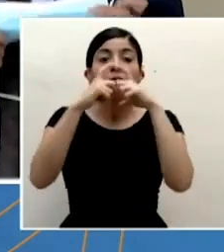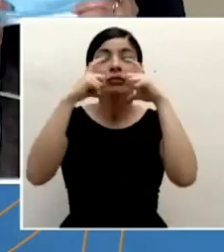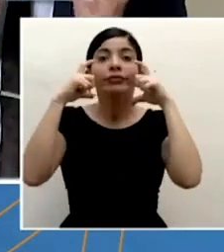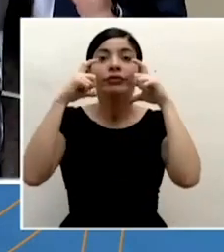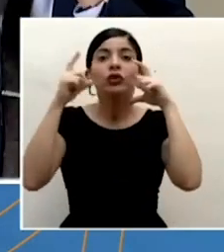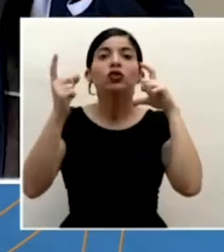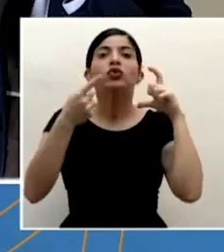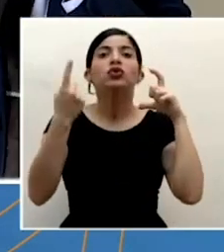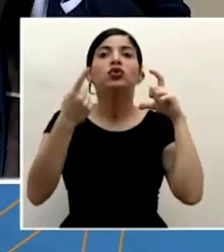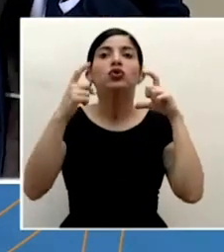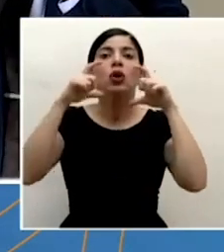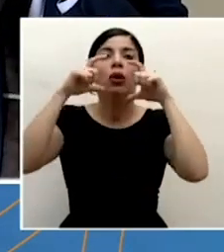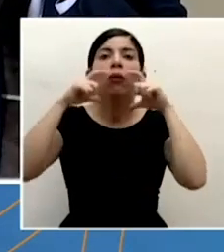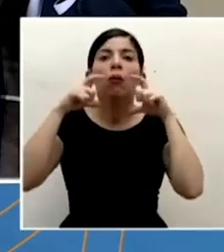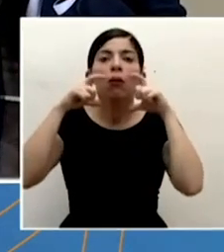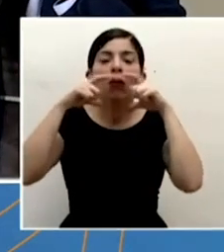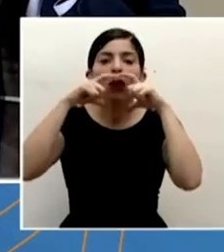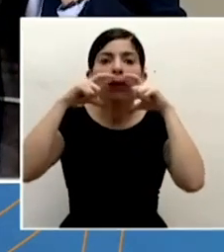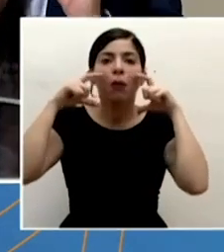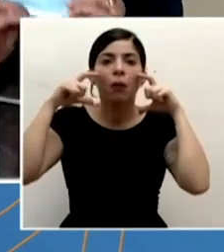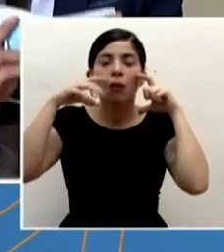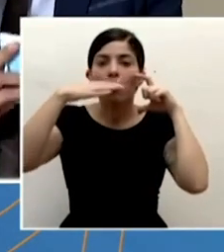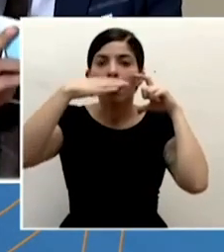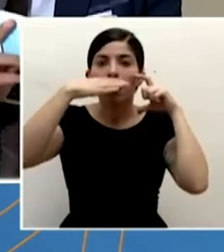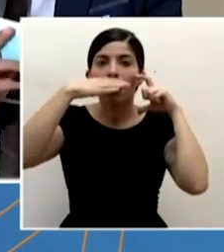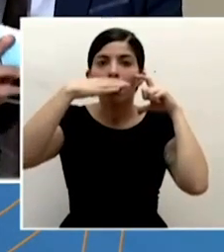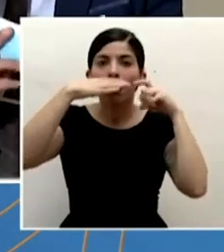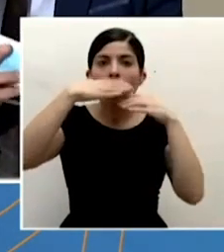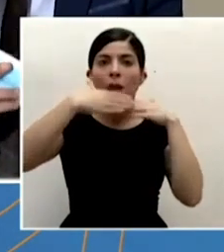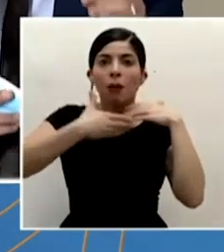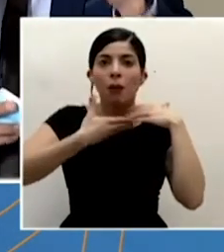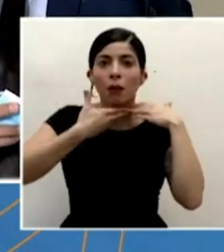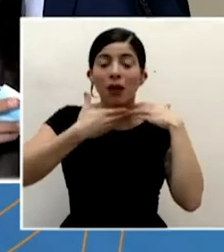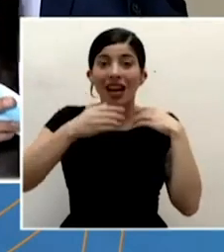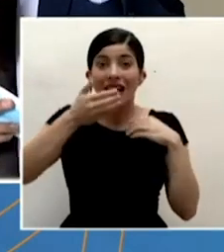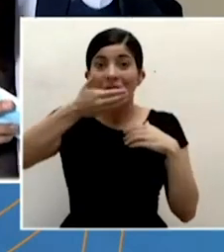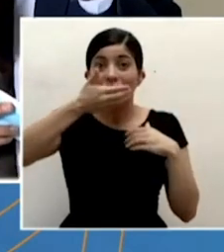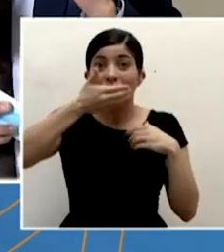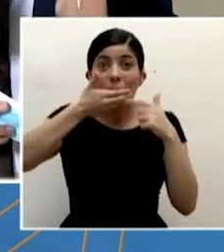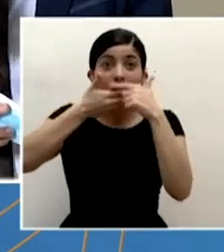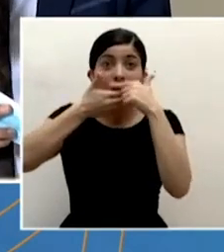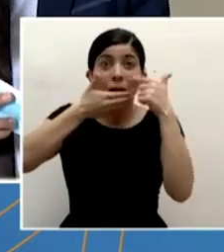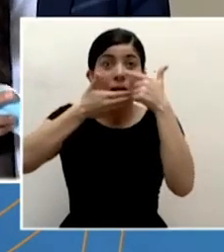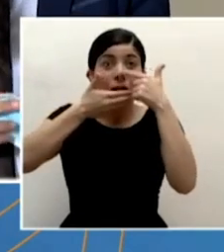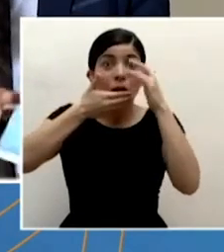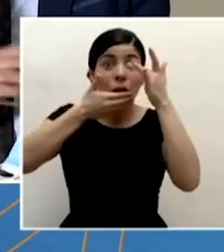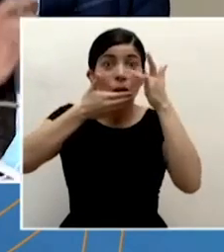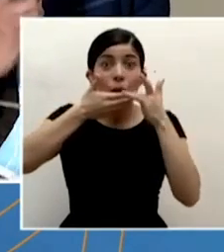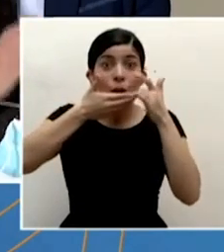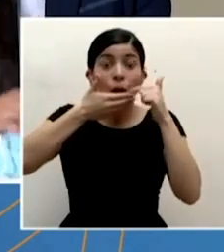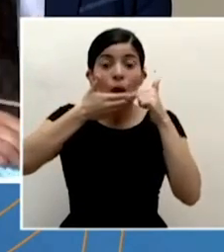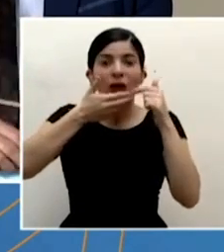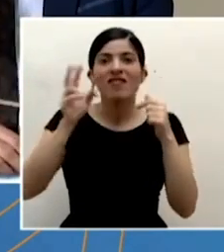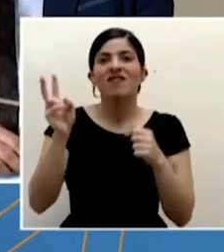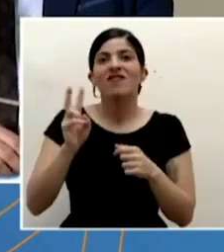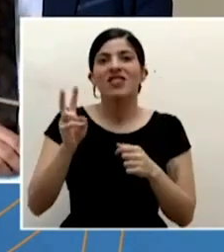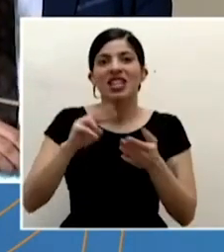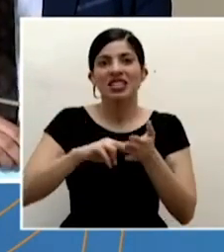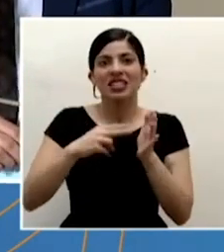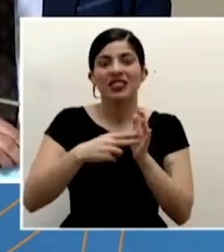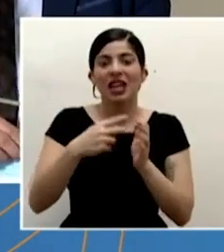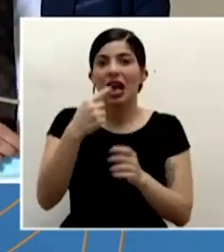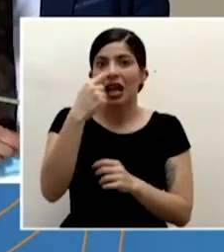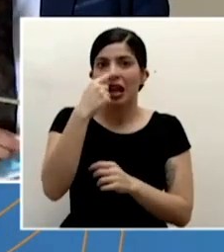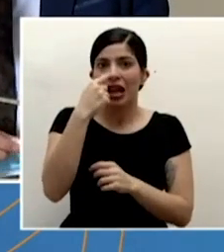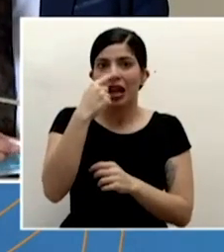la usa cubriéndose la boca y ese cubrirse solamente la boca recordemos que el virus también puede salir a través